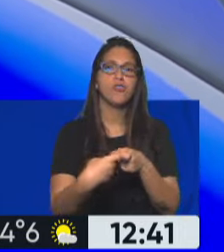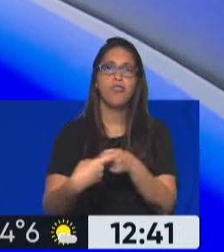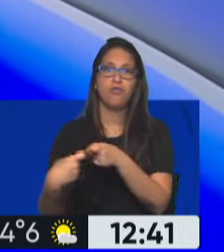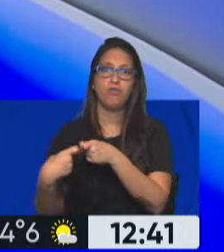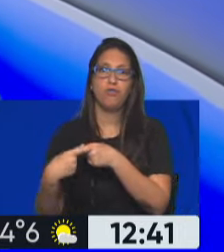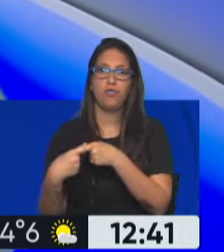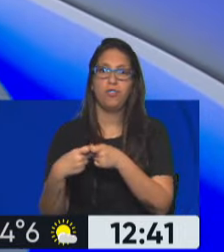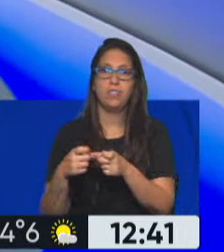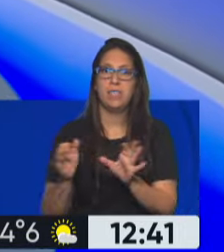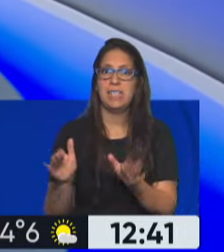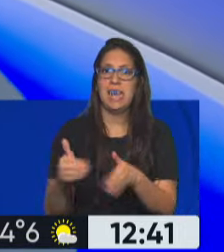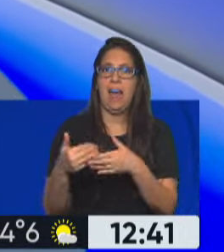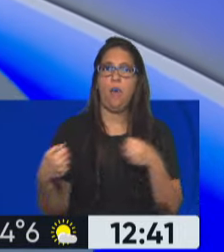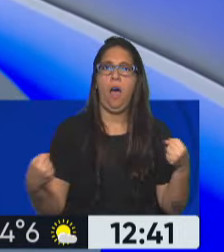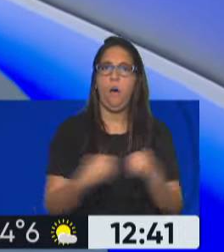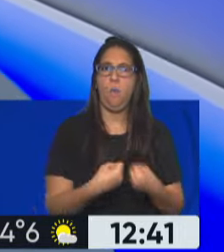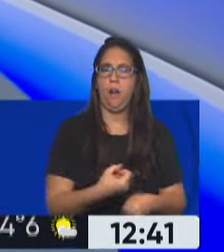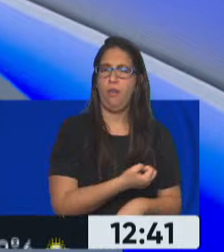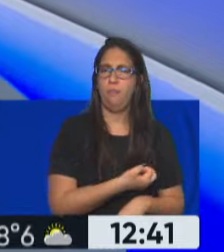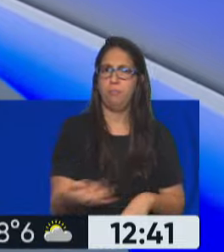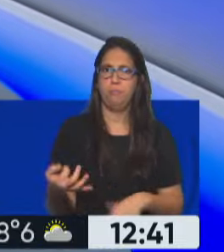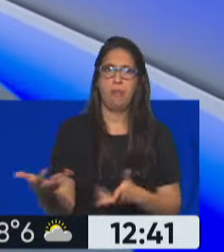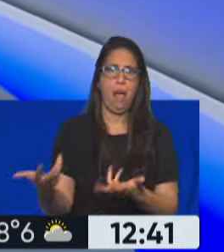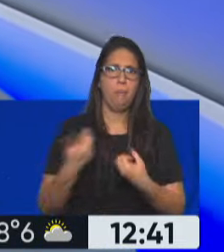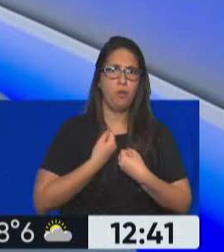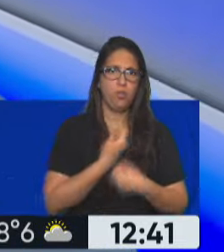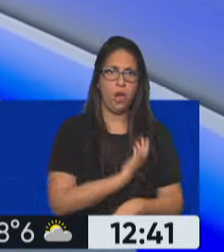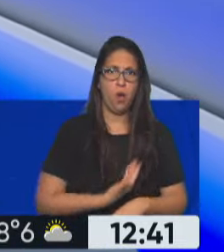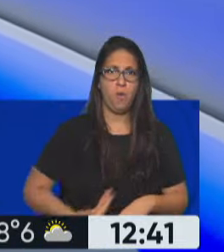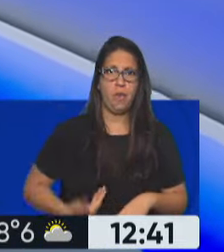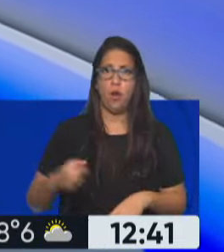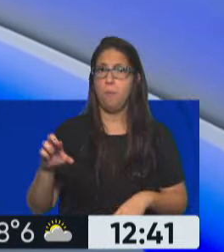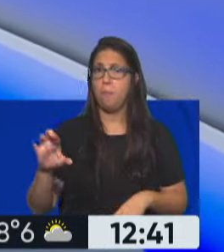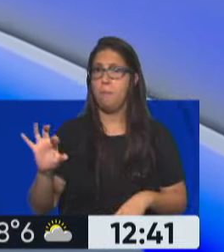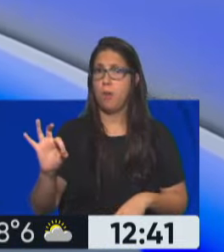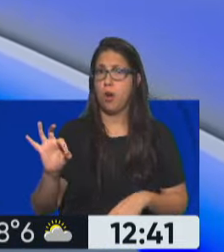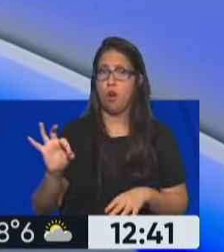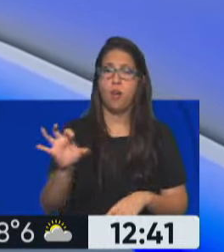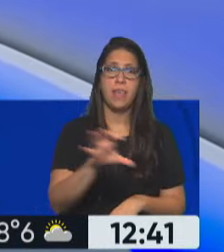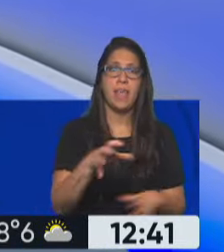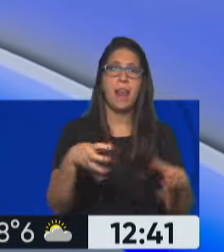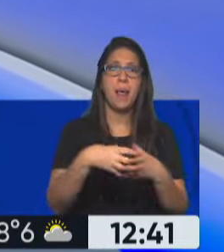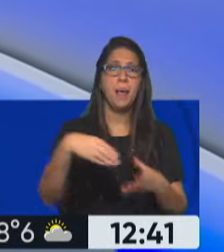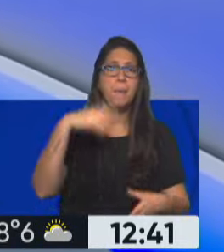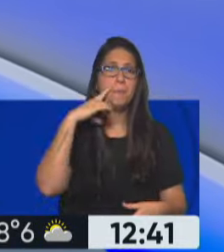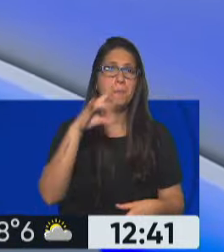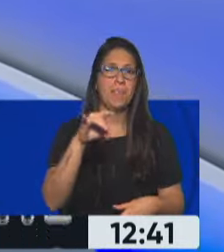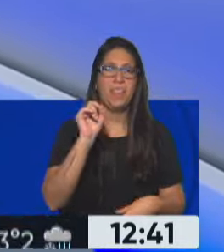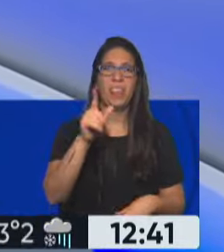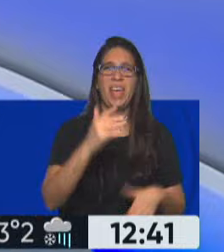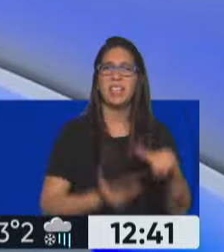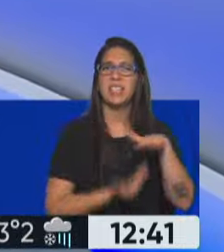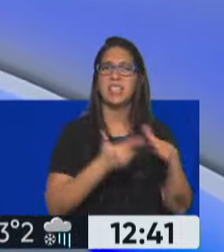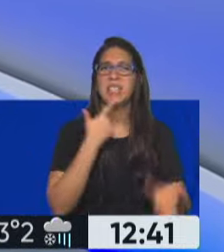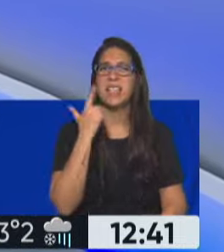son cerrados en ese acuerdo y en esa alianza de acompañar al gobierno nacional. Hablamos del PRO y hablamos del MIT de Oscar Sago. El